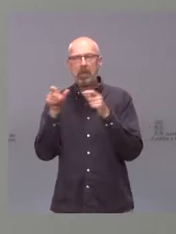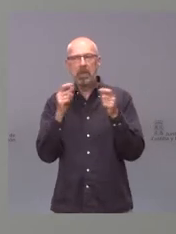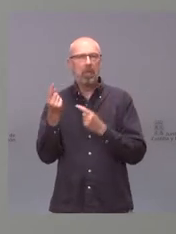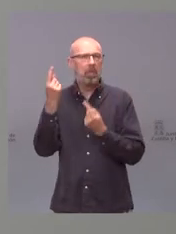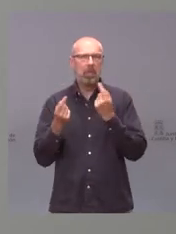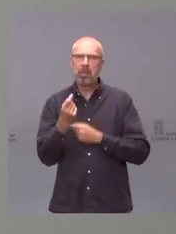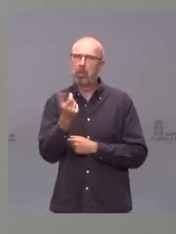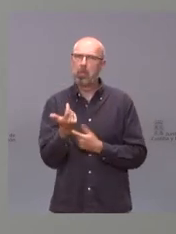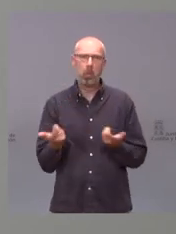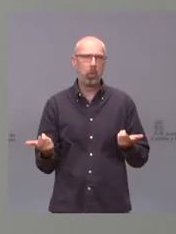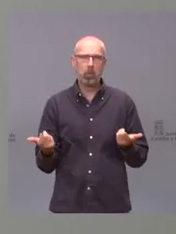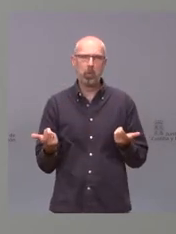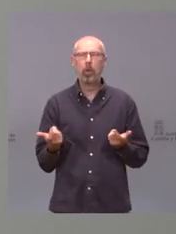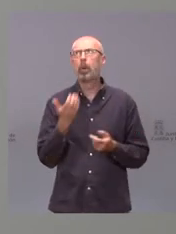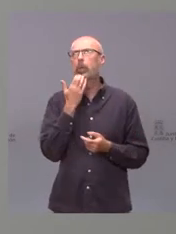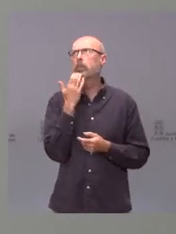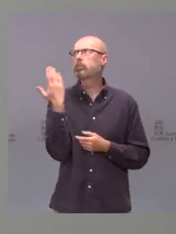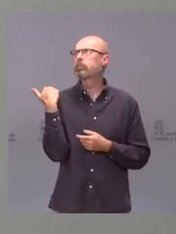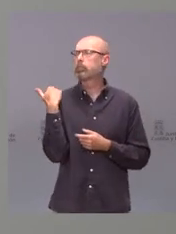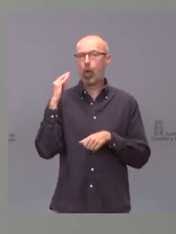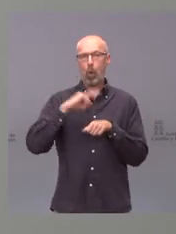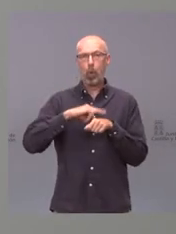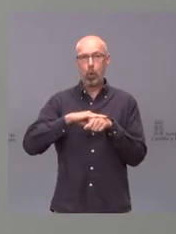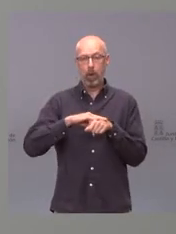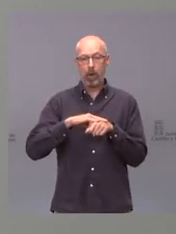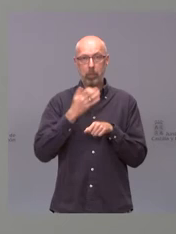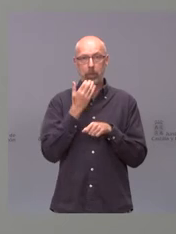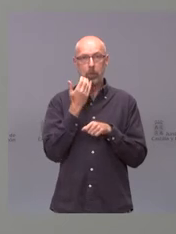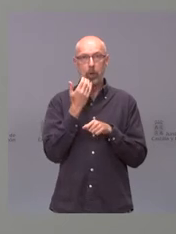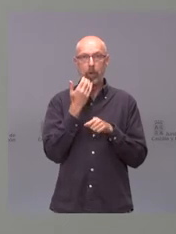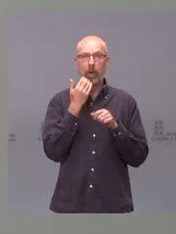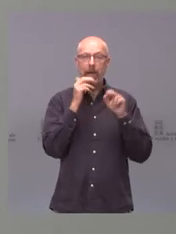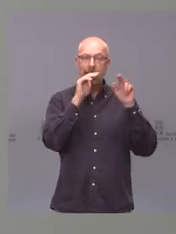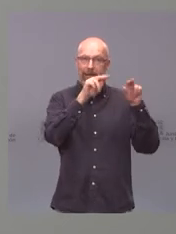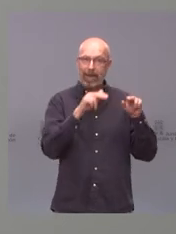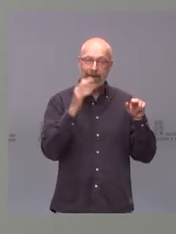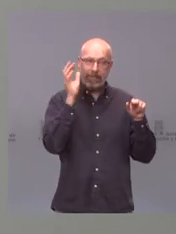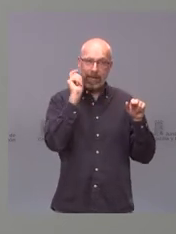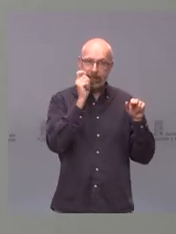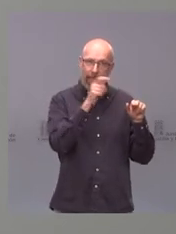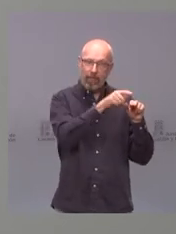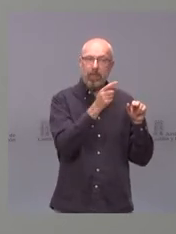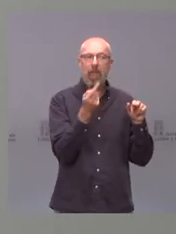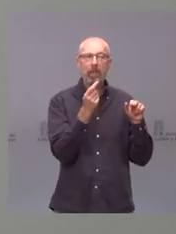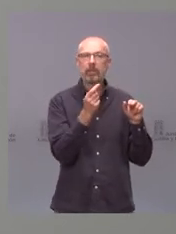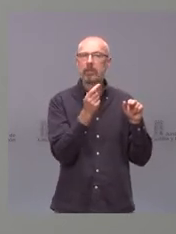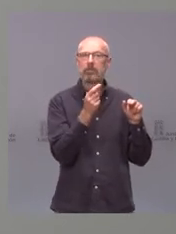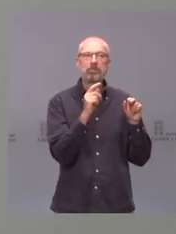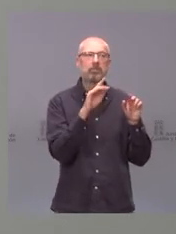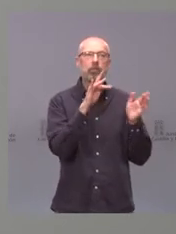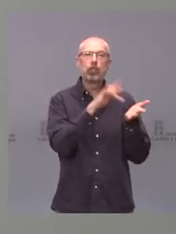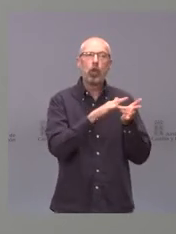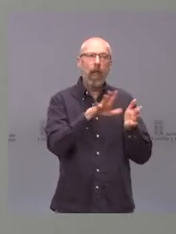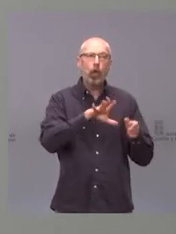yo creo que fue el lunes pasado en el que hubo cero casos en las residencias. Es decir que vamos viendo que está teniendo un impacto